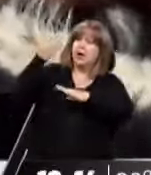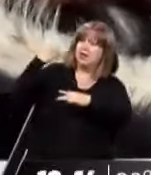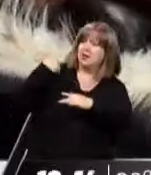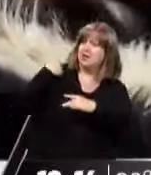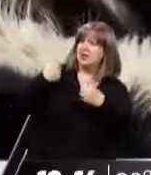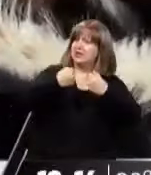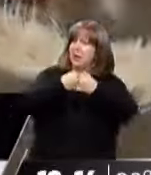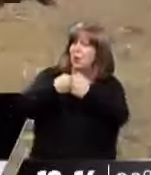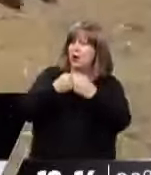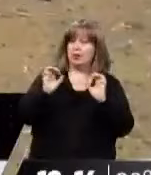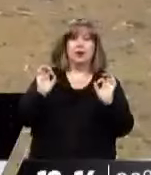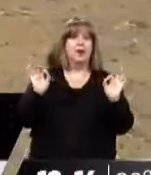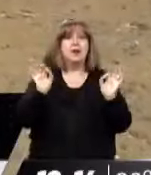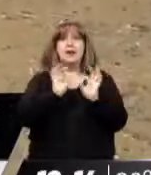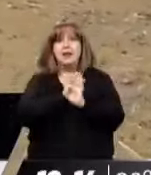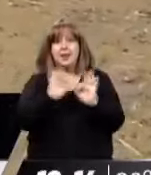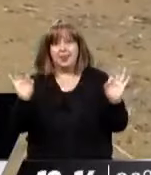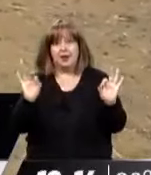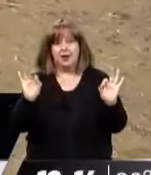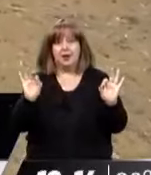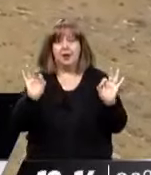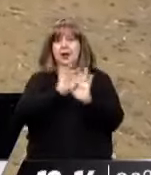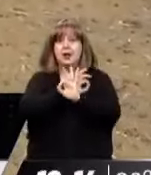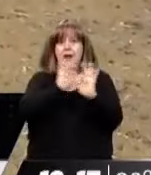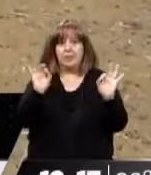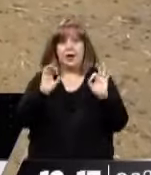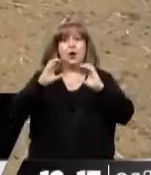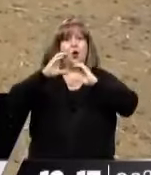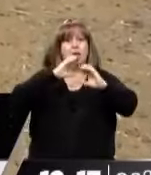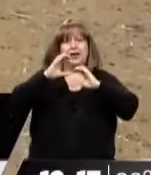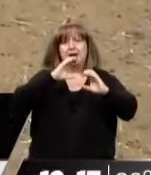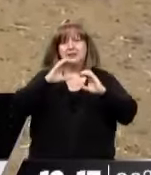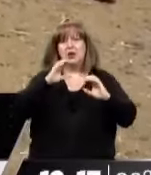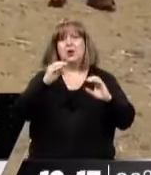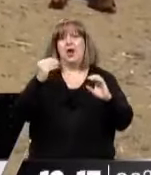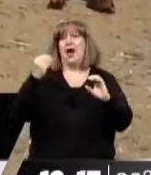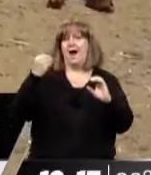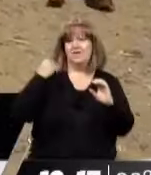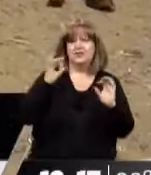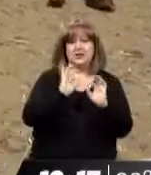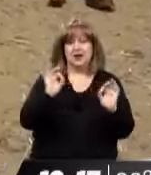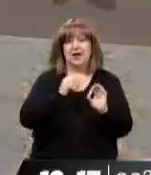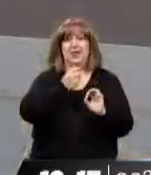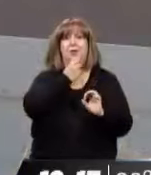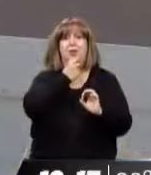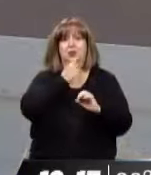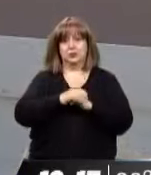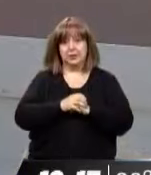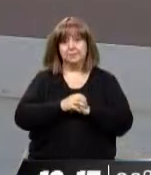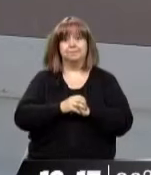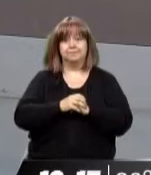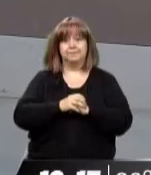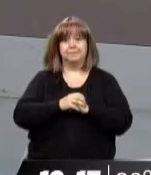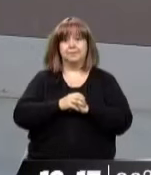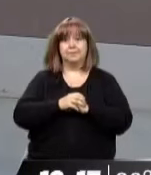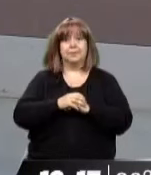No, de ninguna manera. Esto es absolutamente... No hemos tenido ningún tipo de comunicación por parte de ellos. Bueno, ahí termina con